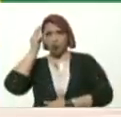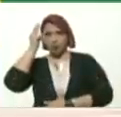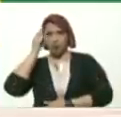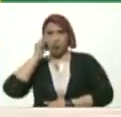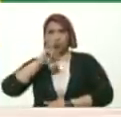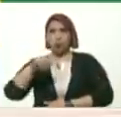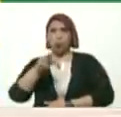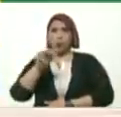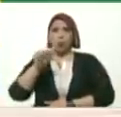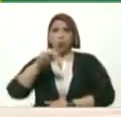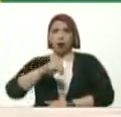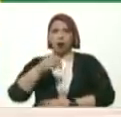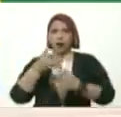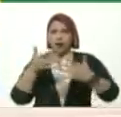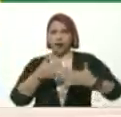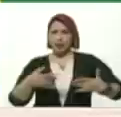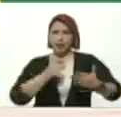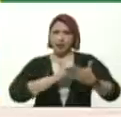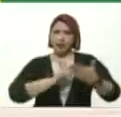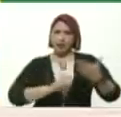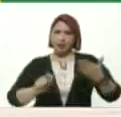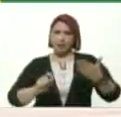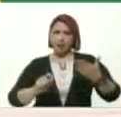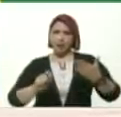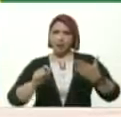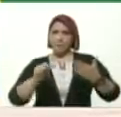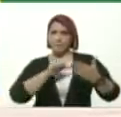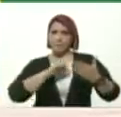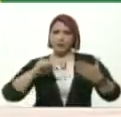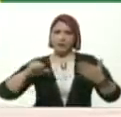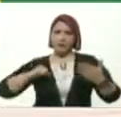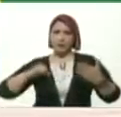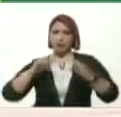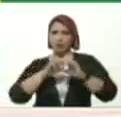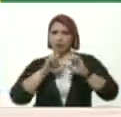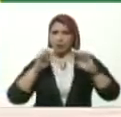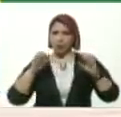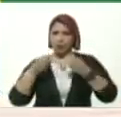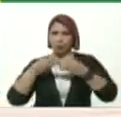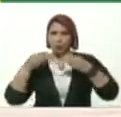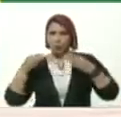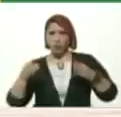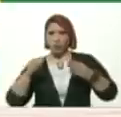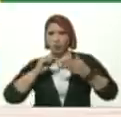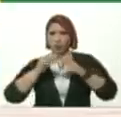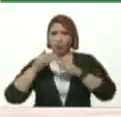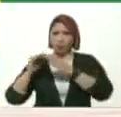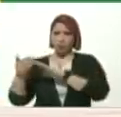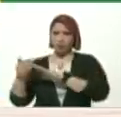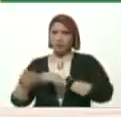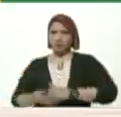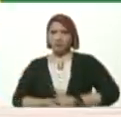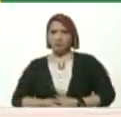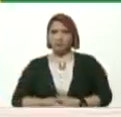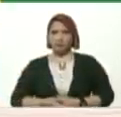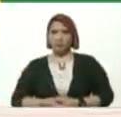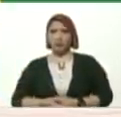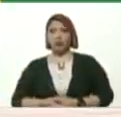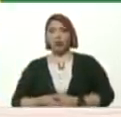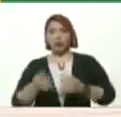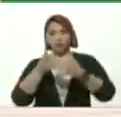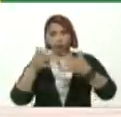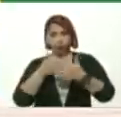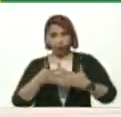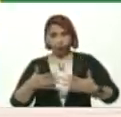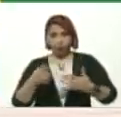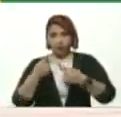González López Escribe Privatización Educación Pública Y comunidad Luego hay un escrito A